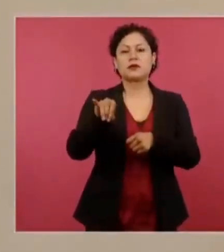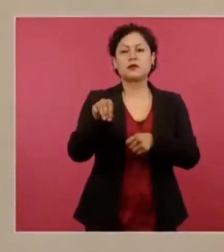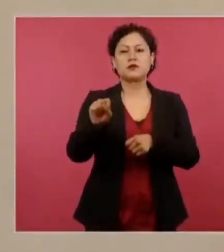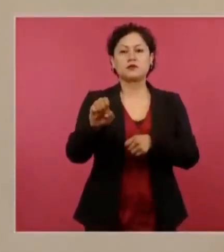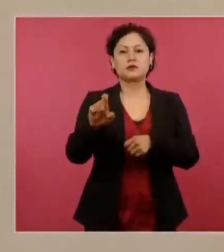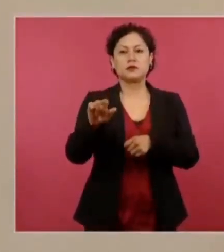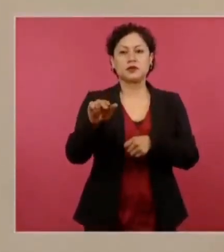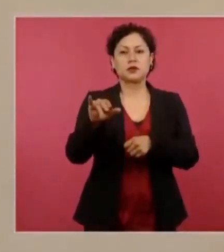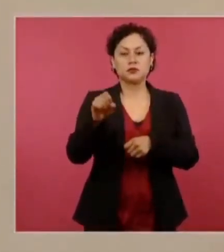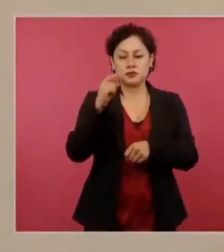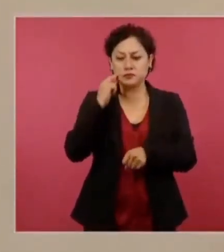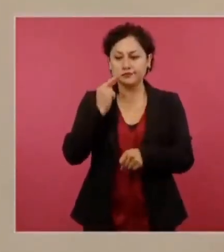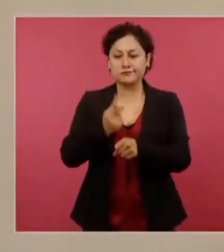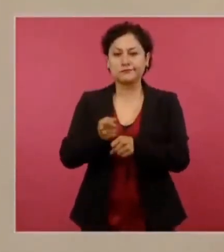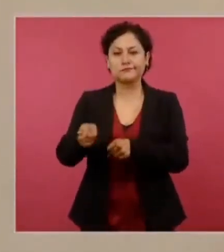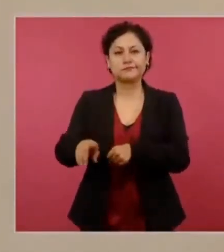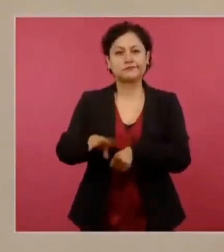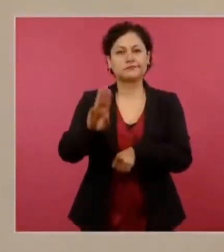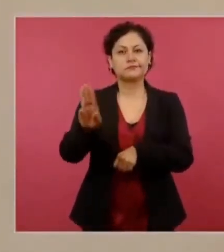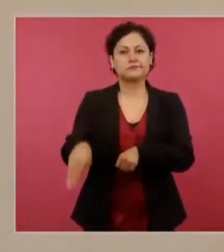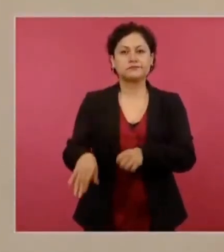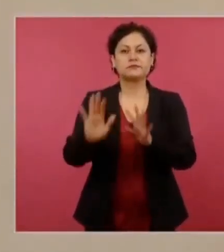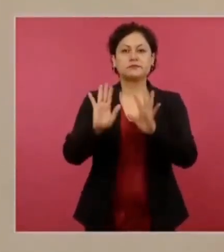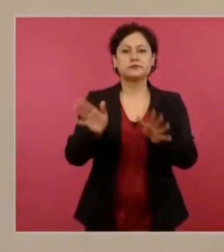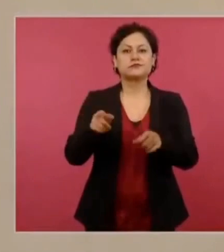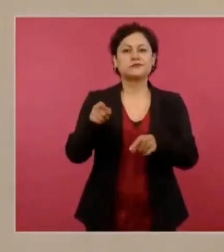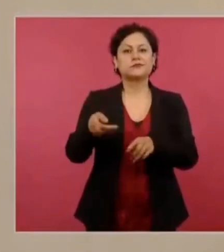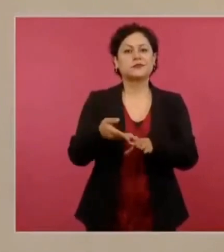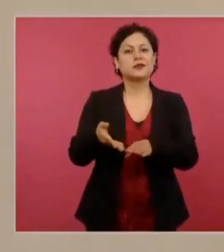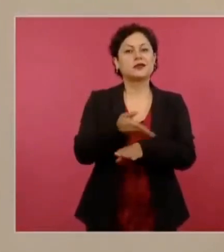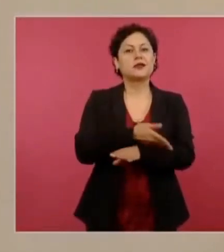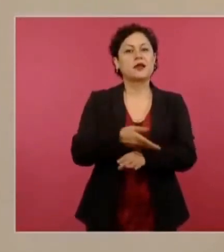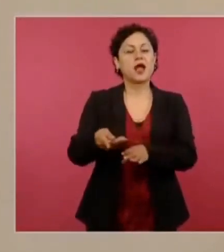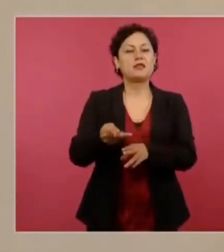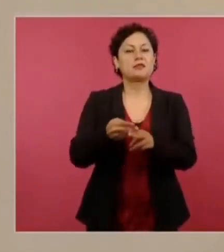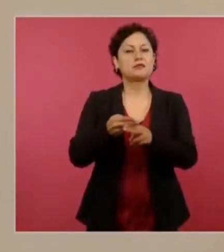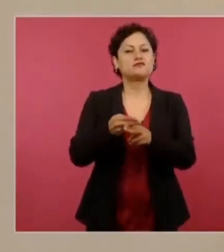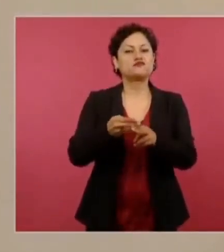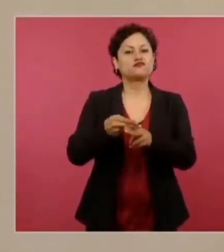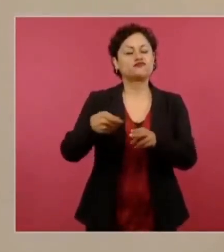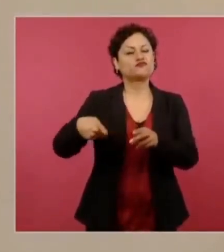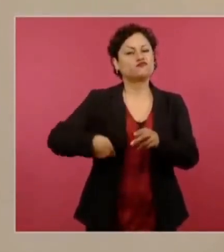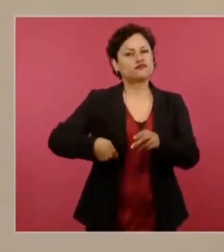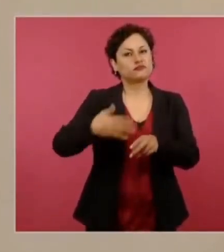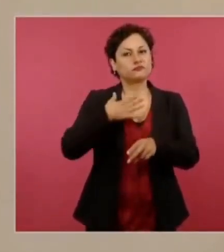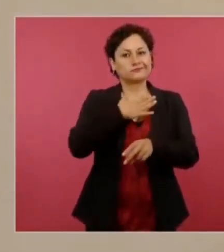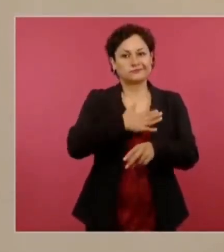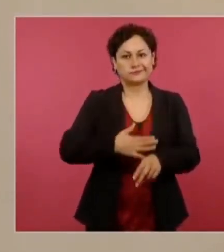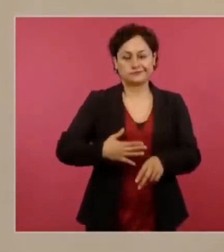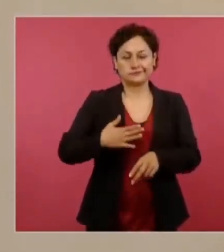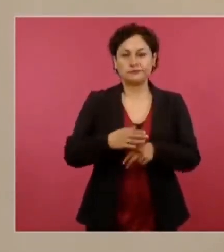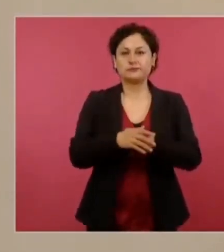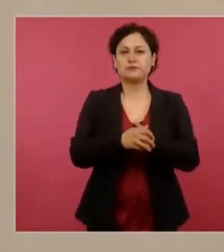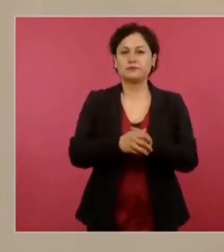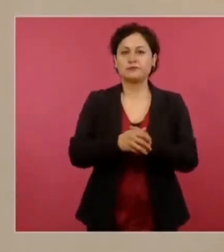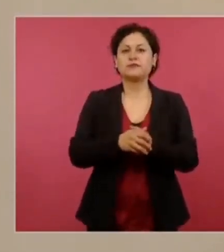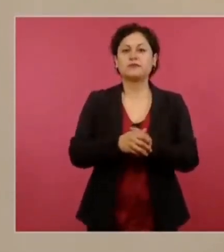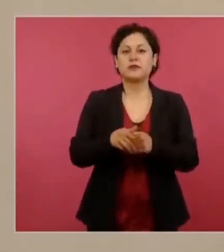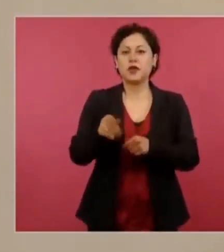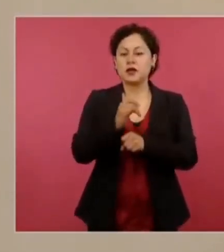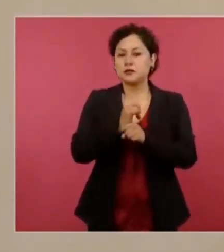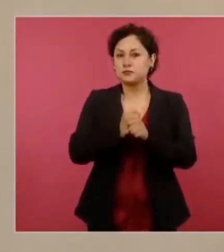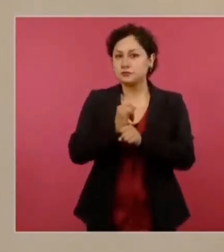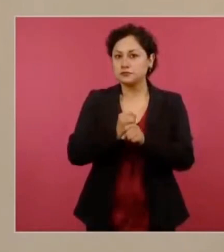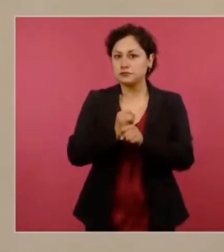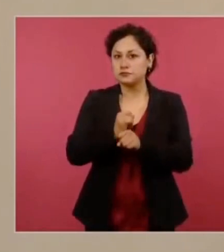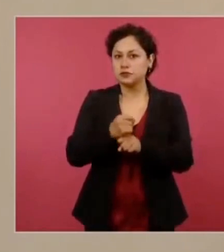de arma punzo cortante en el tórax. Por este hecho, también ya fue detenido un sobrino del periodista